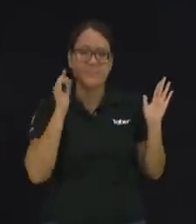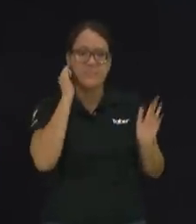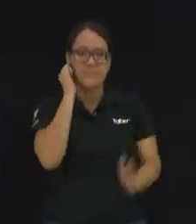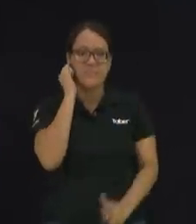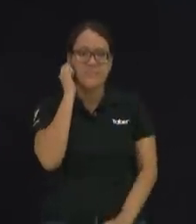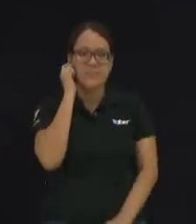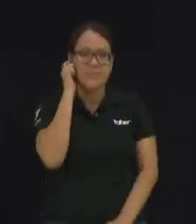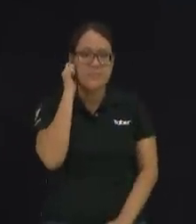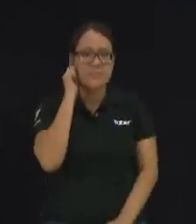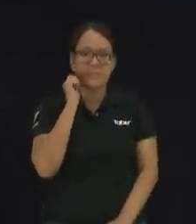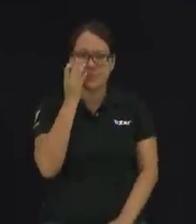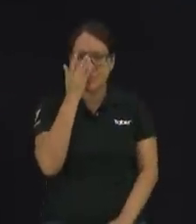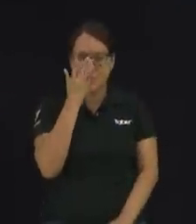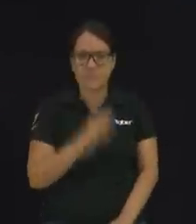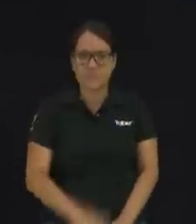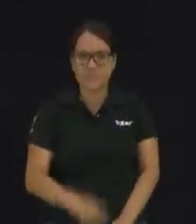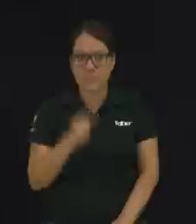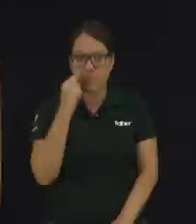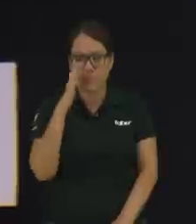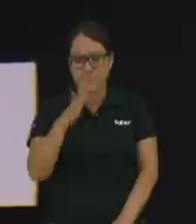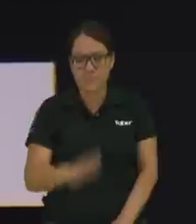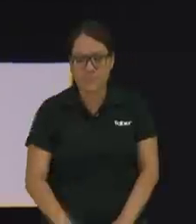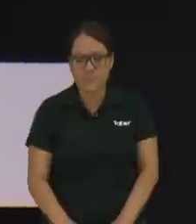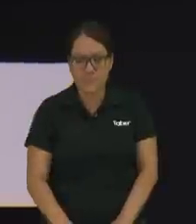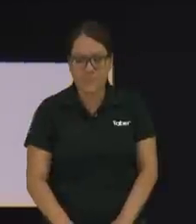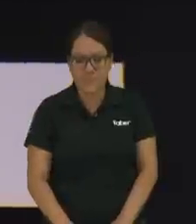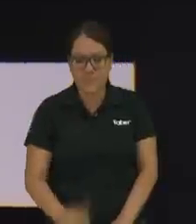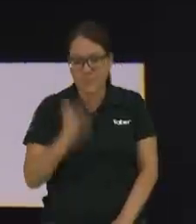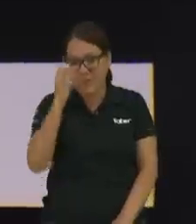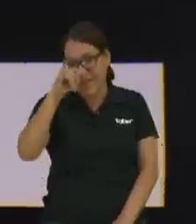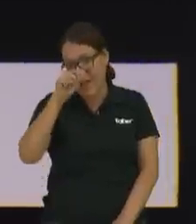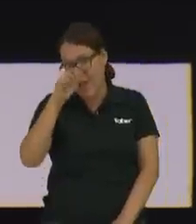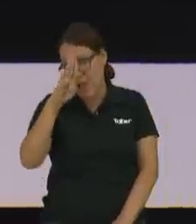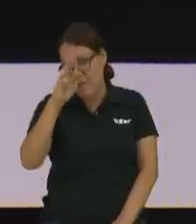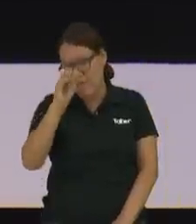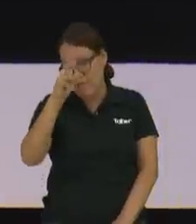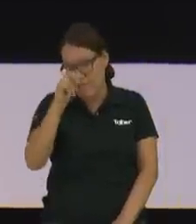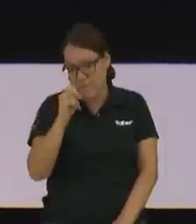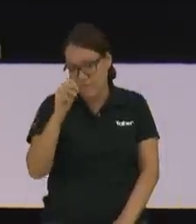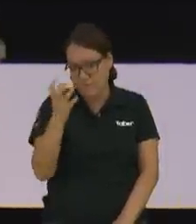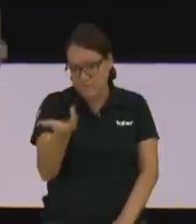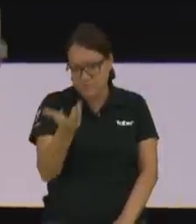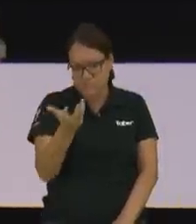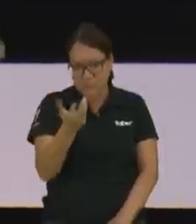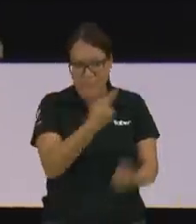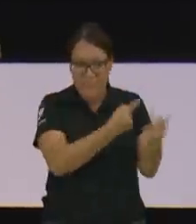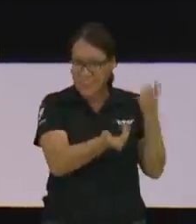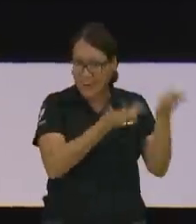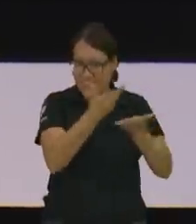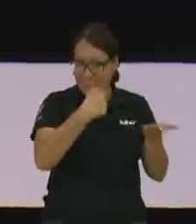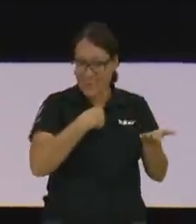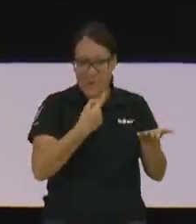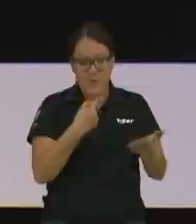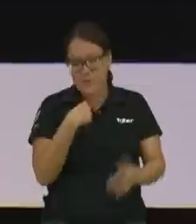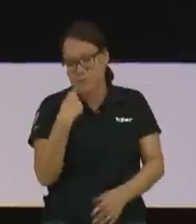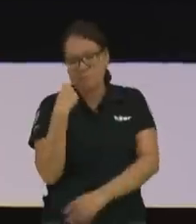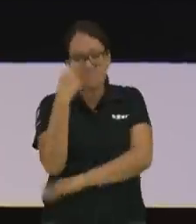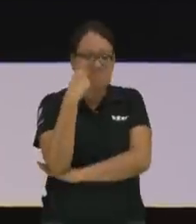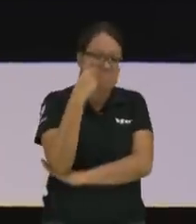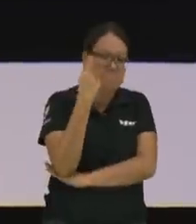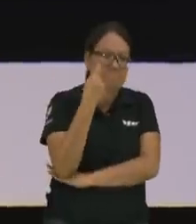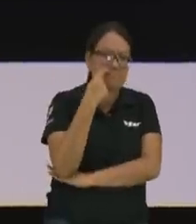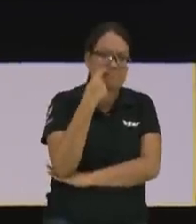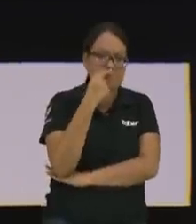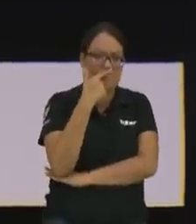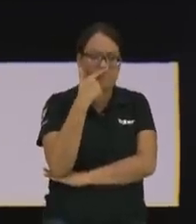buscando los proveedores para nuestro proyecto burbuja de amor como se llama el proyecto y como lo explicamos es lo único que todos